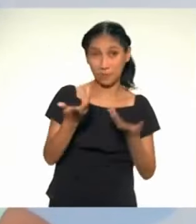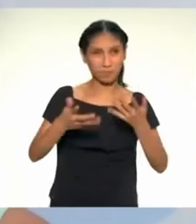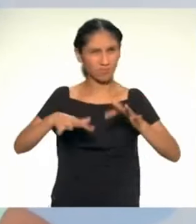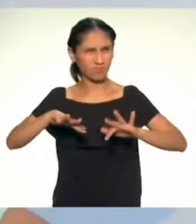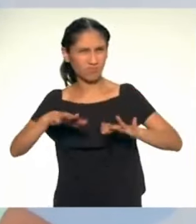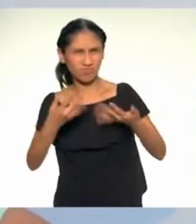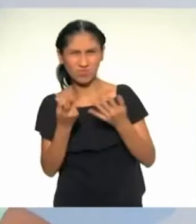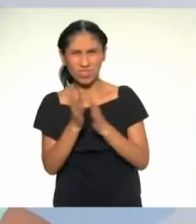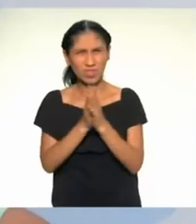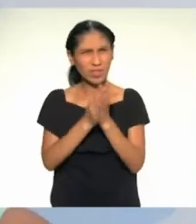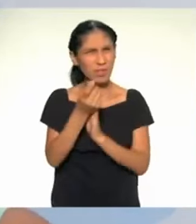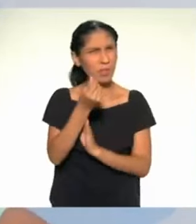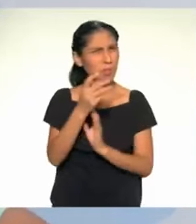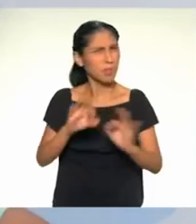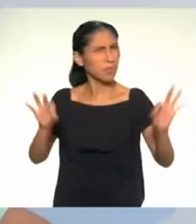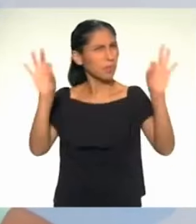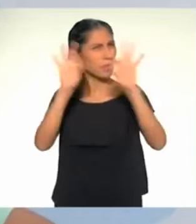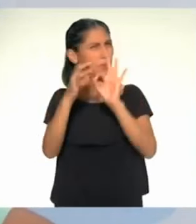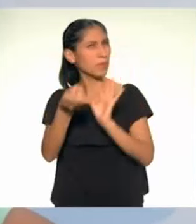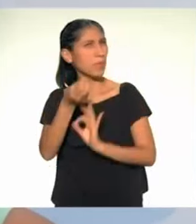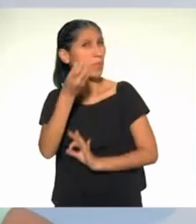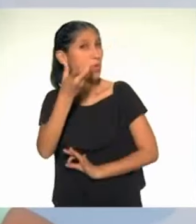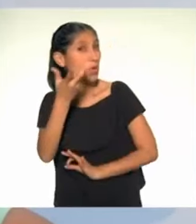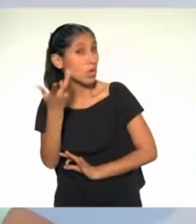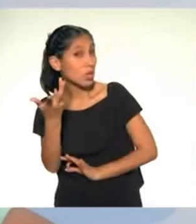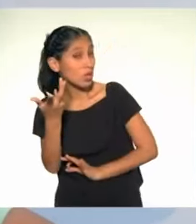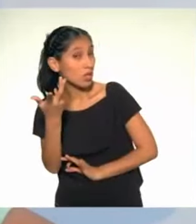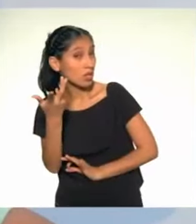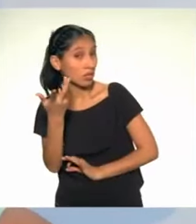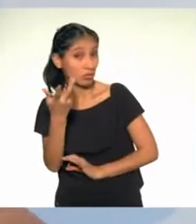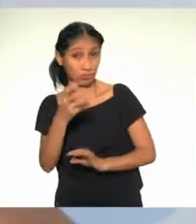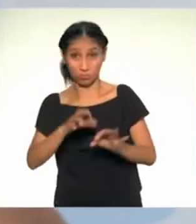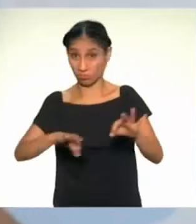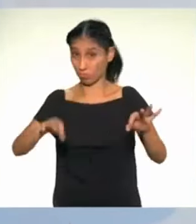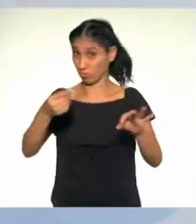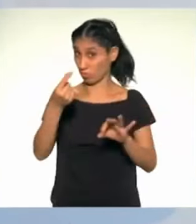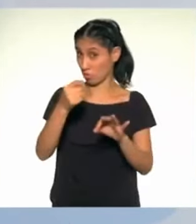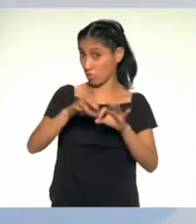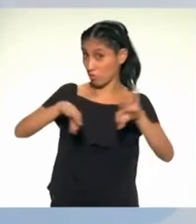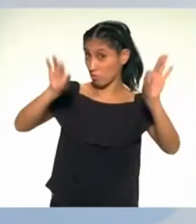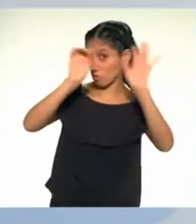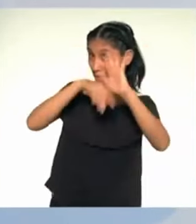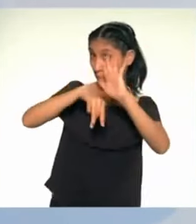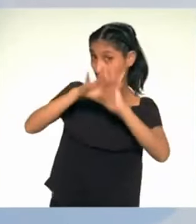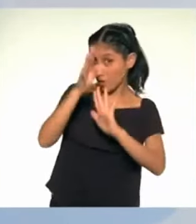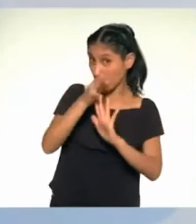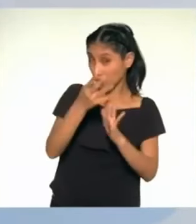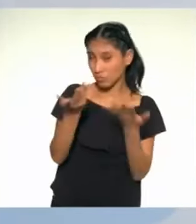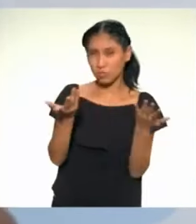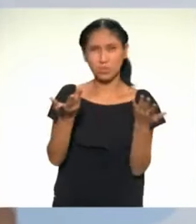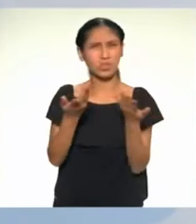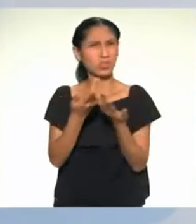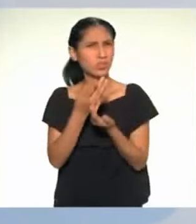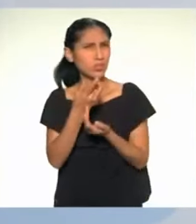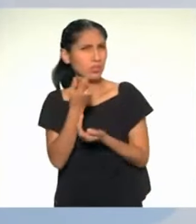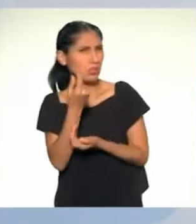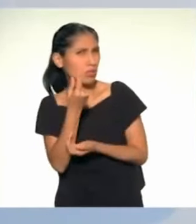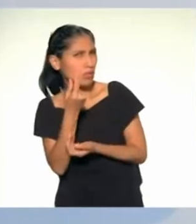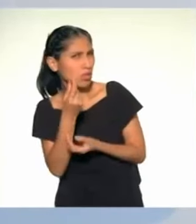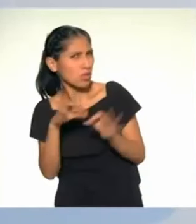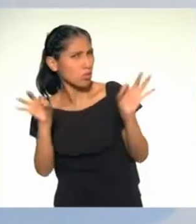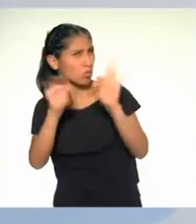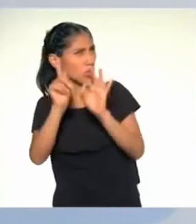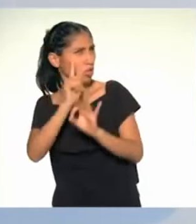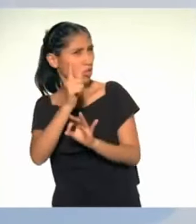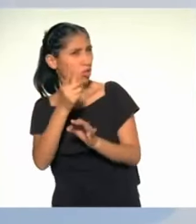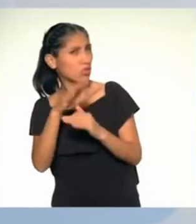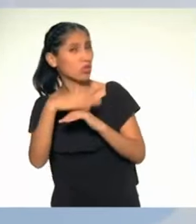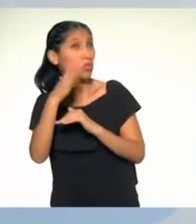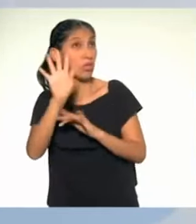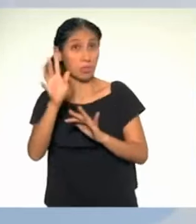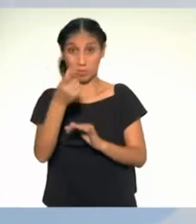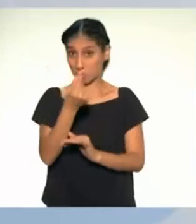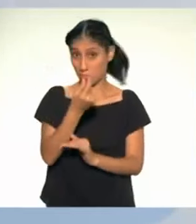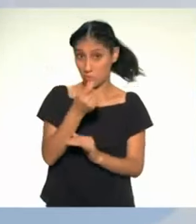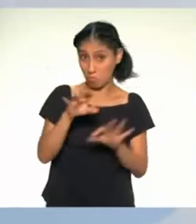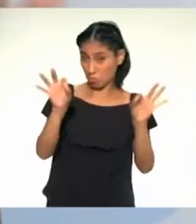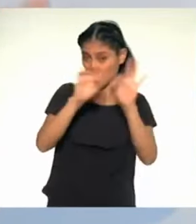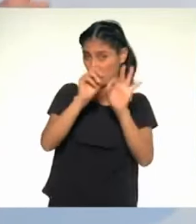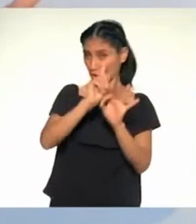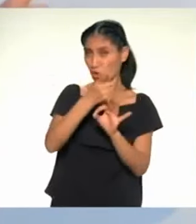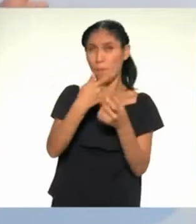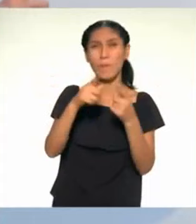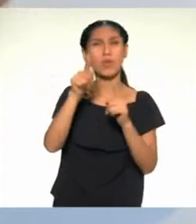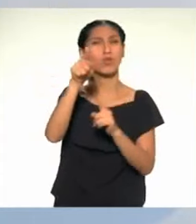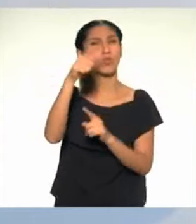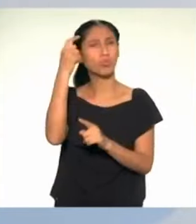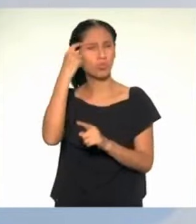es tan importante? ¿Es lo más importante? Y si no lo es, ¿por qué dedicamos tanto tiempo de nuestra vida a conseguirlo? O